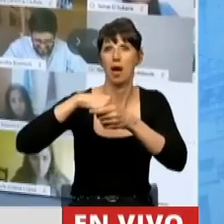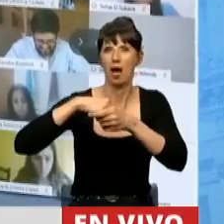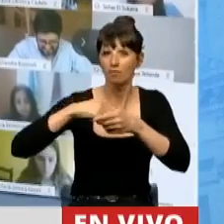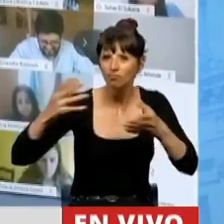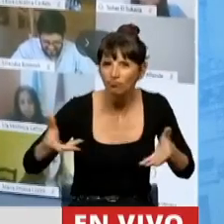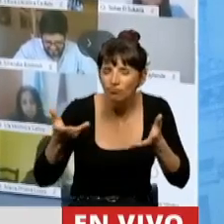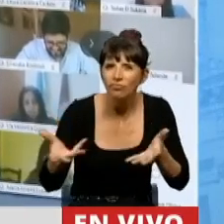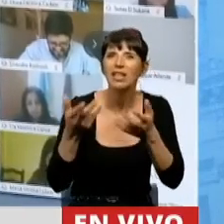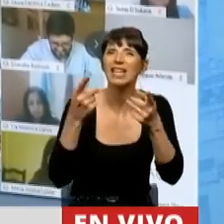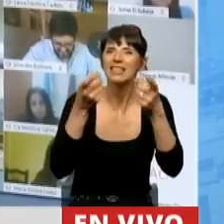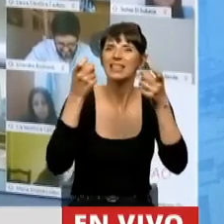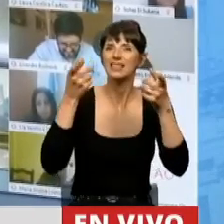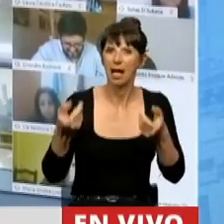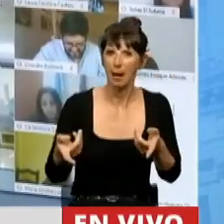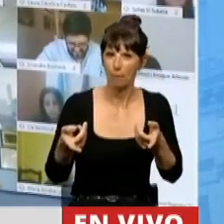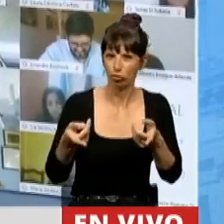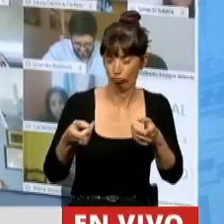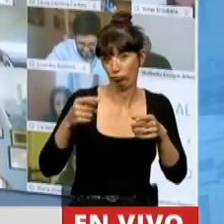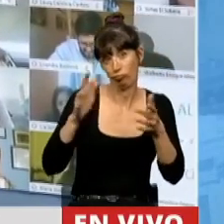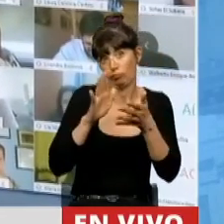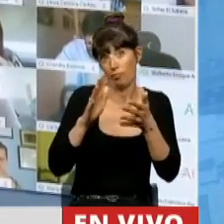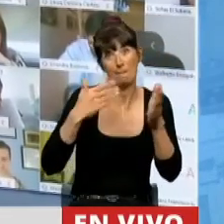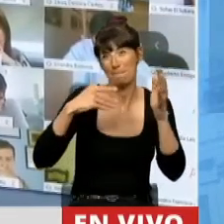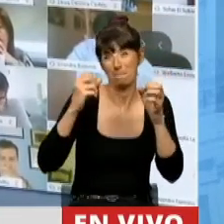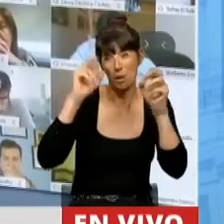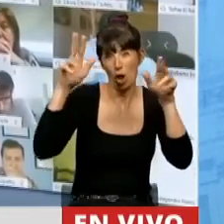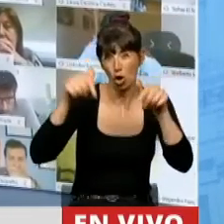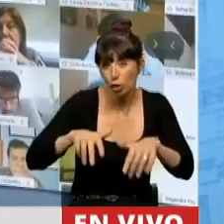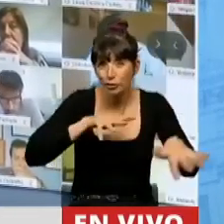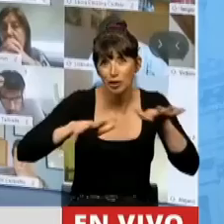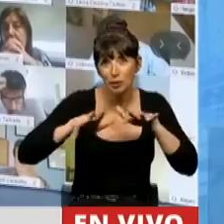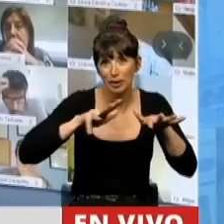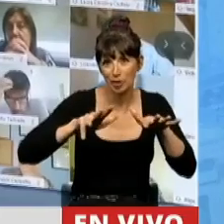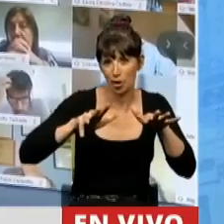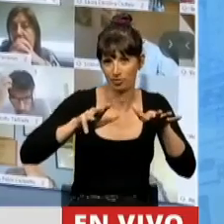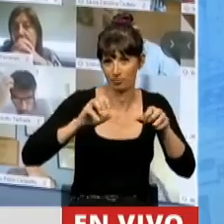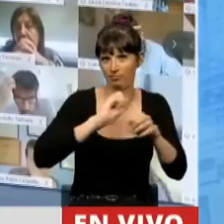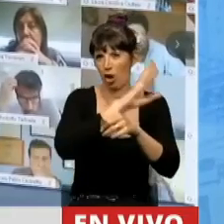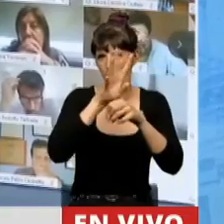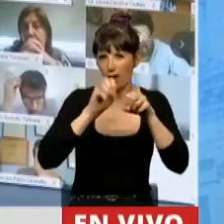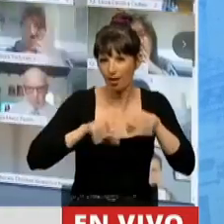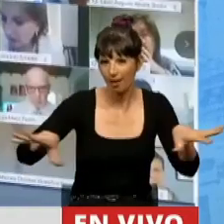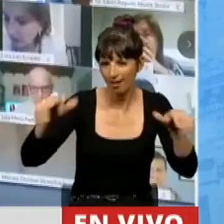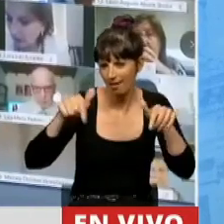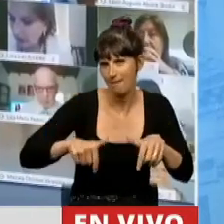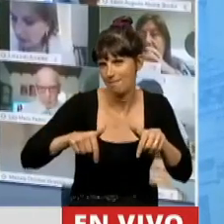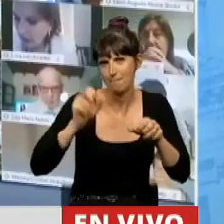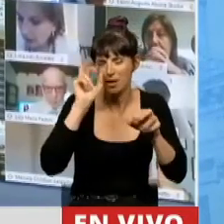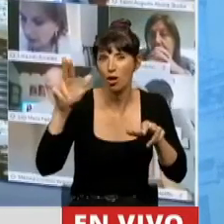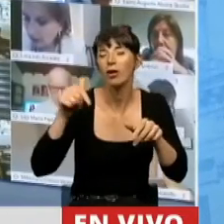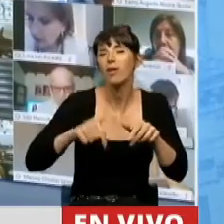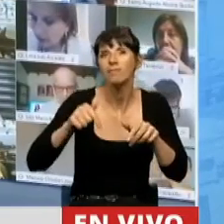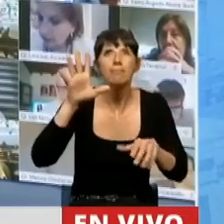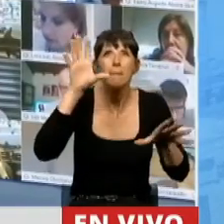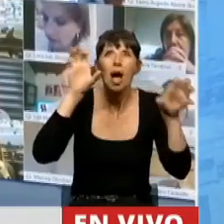frente hoy a las circunstancias de la pandemia que transitamos. Vienen a mi mente muchas personas, muchos nombres que le dieron